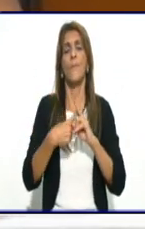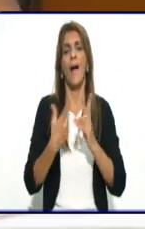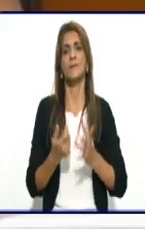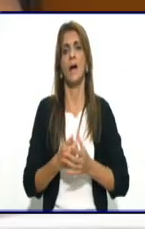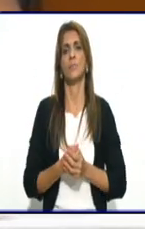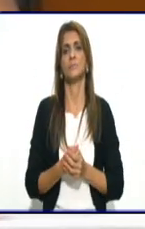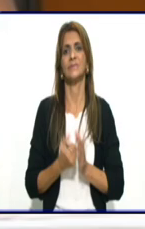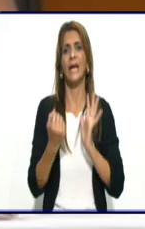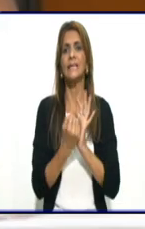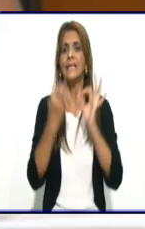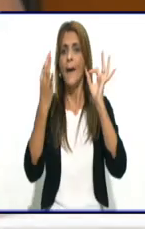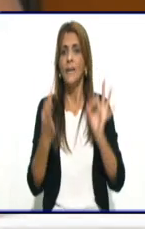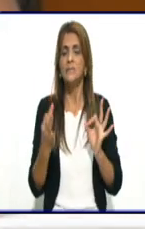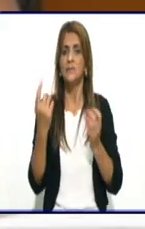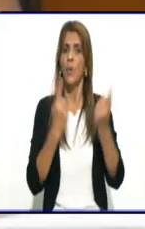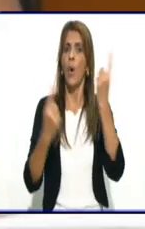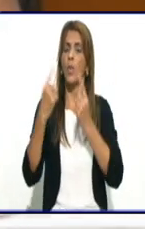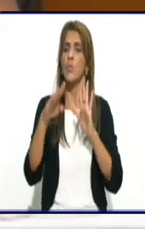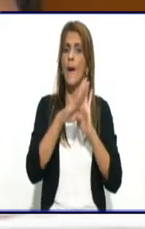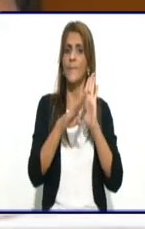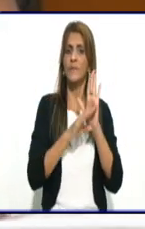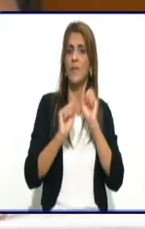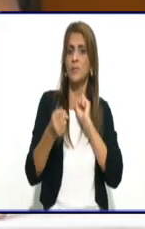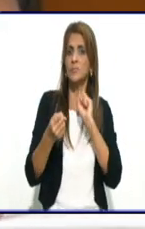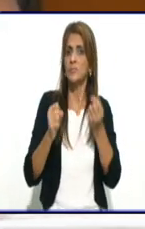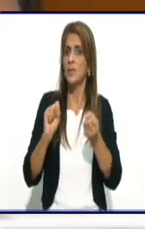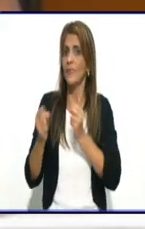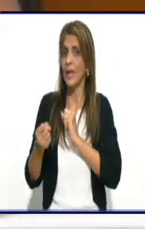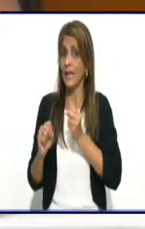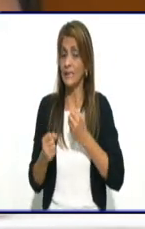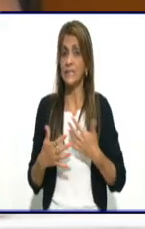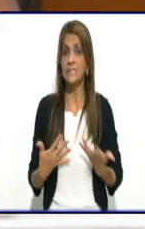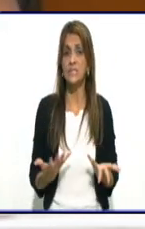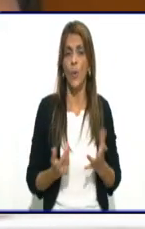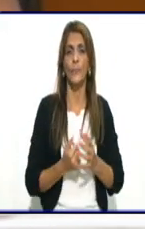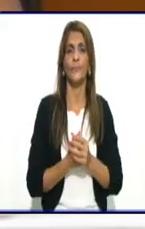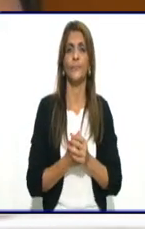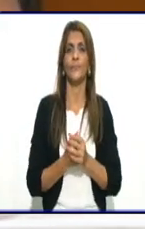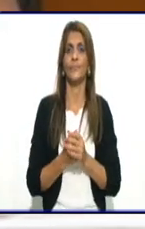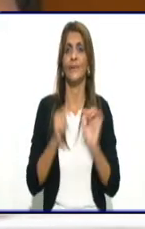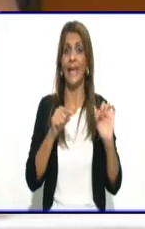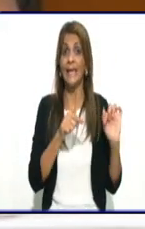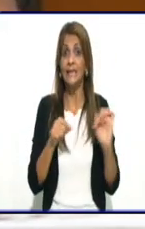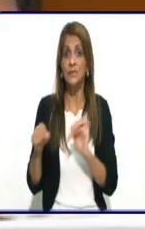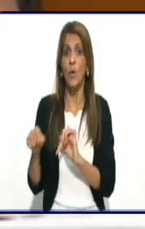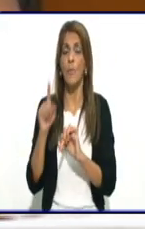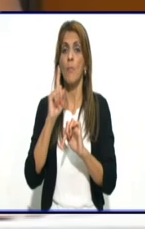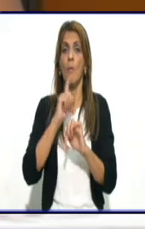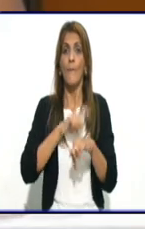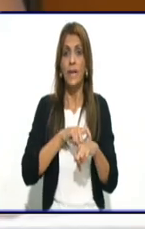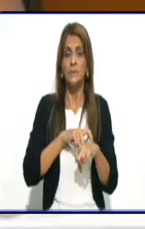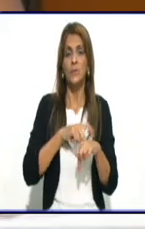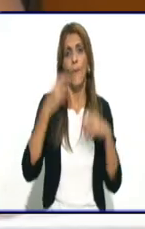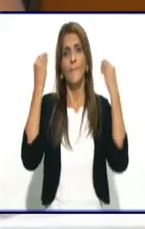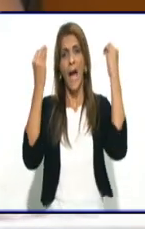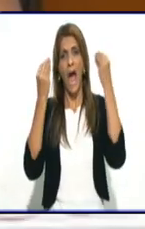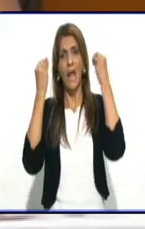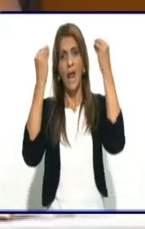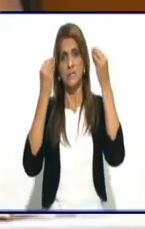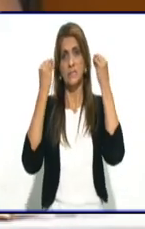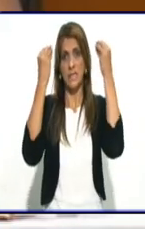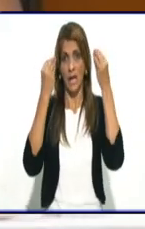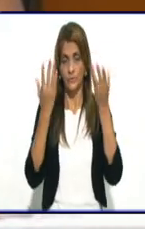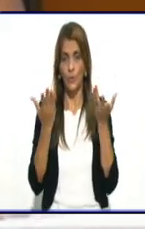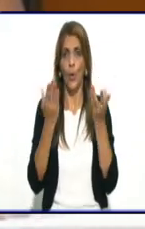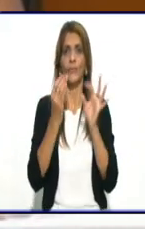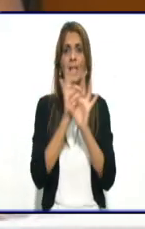estableciendo algunas medidas de restricción que en estos momentos consideramos, de acuerdo al análisis de los